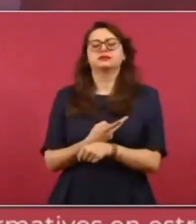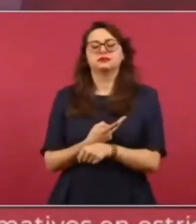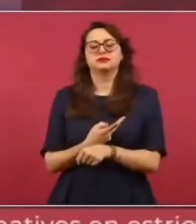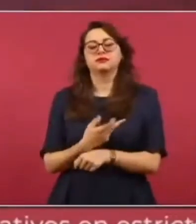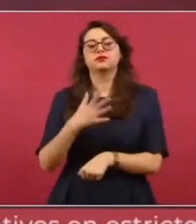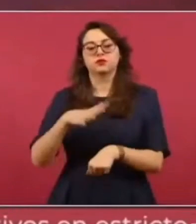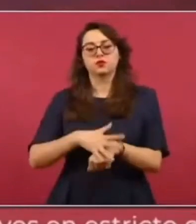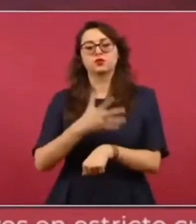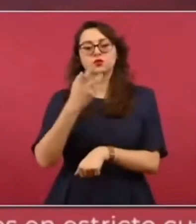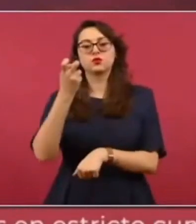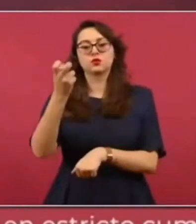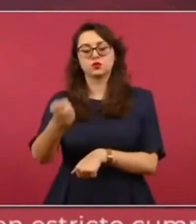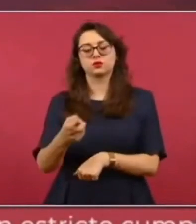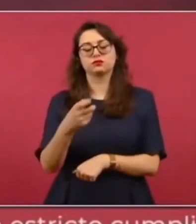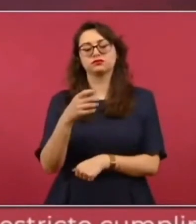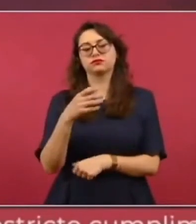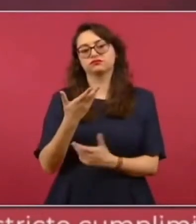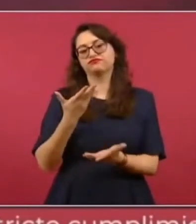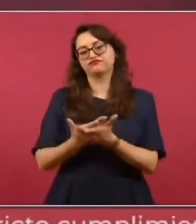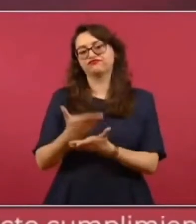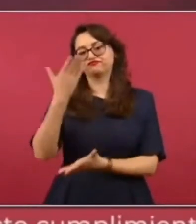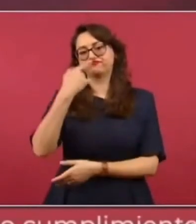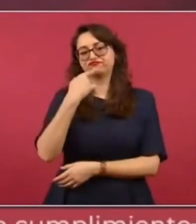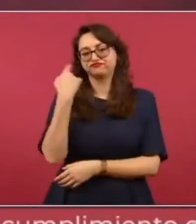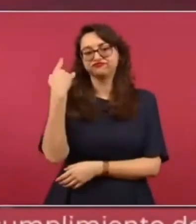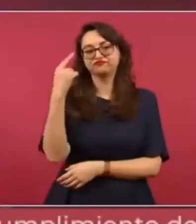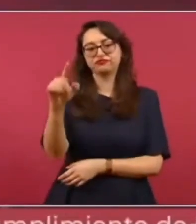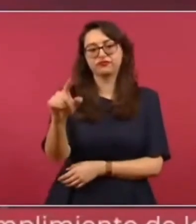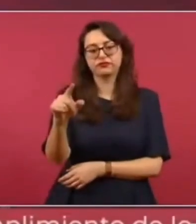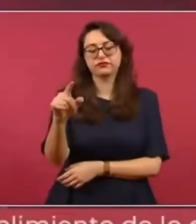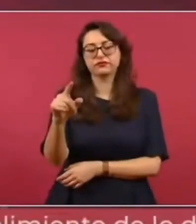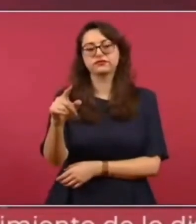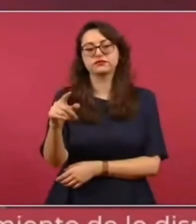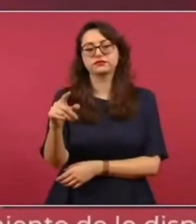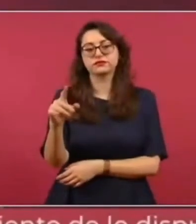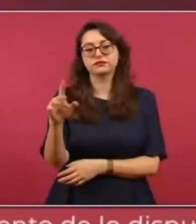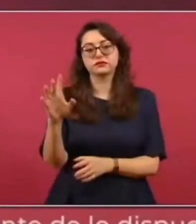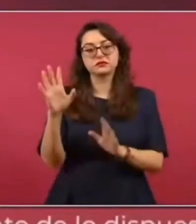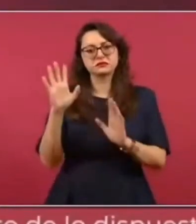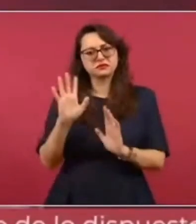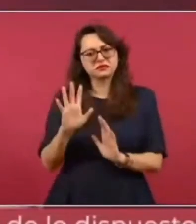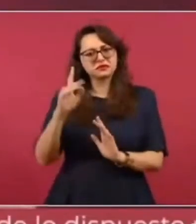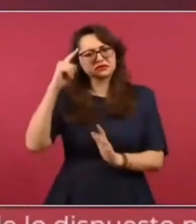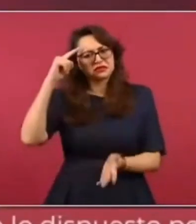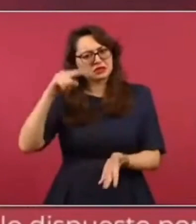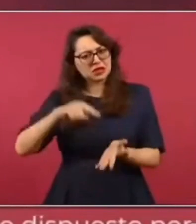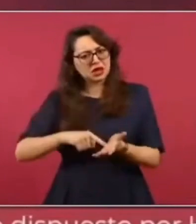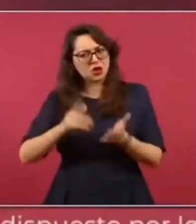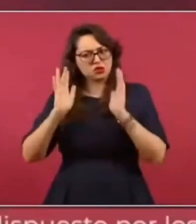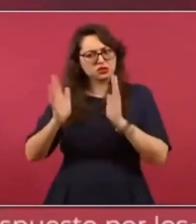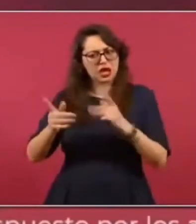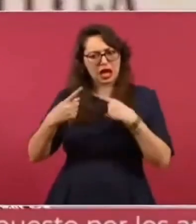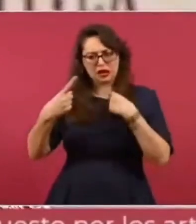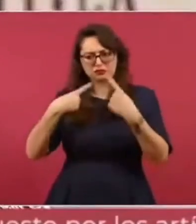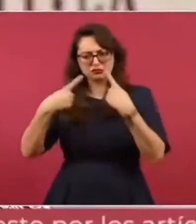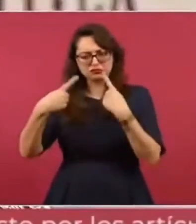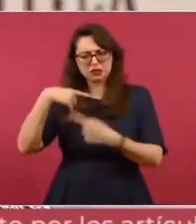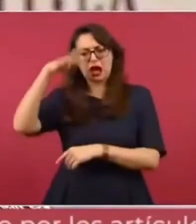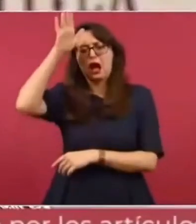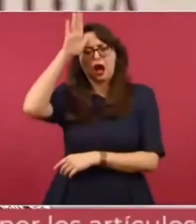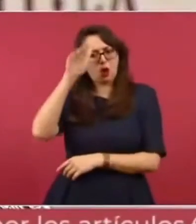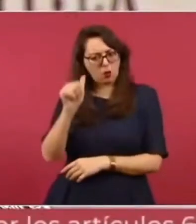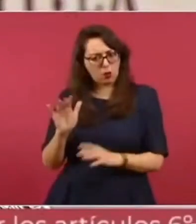ante ellos Cemex recurrió y entiendo que ya hay un acuerdo a ese diferente y que se han reanudado las operaciones.